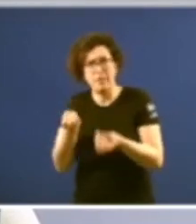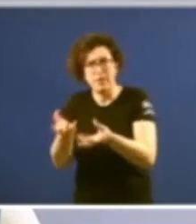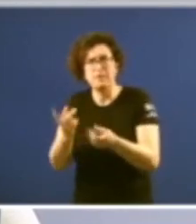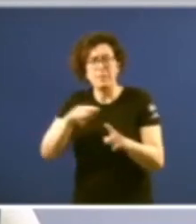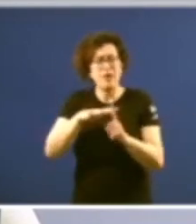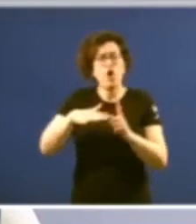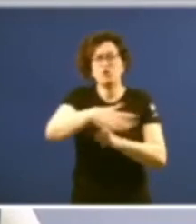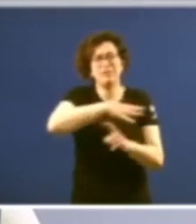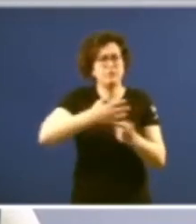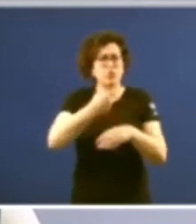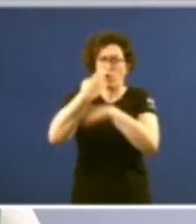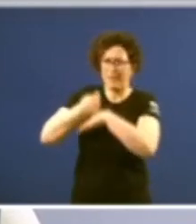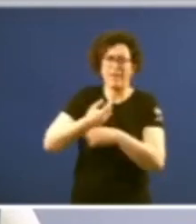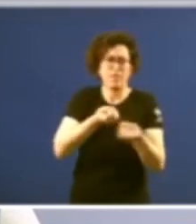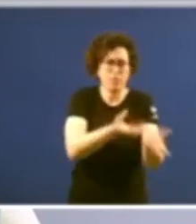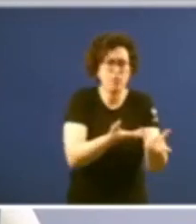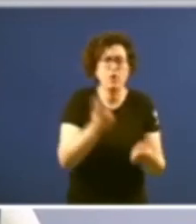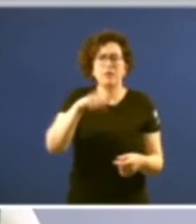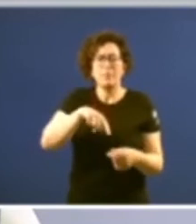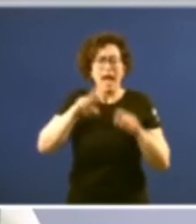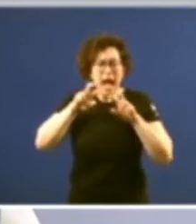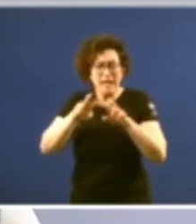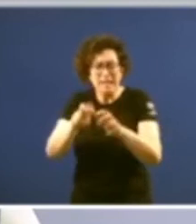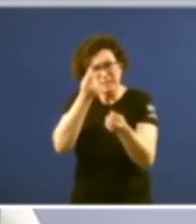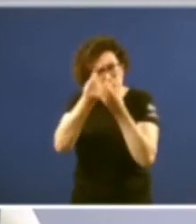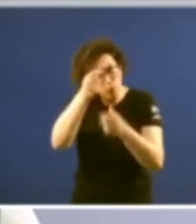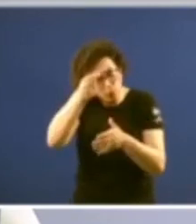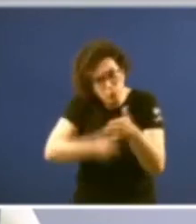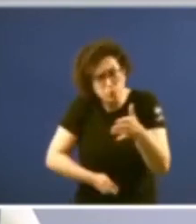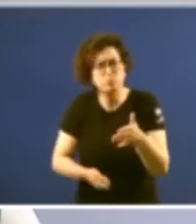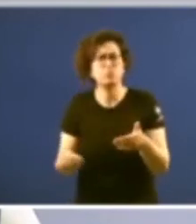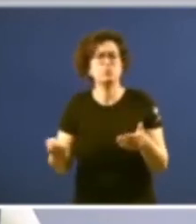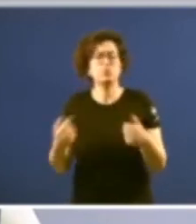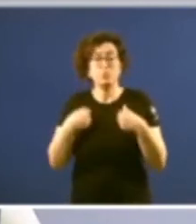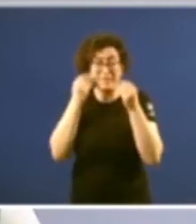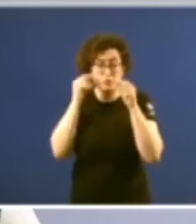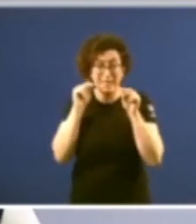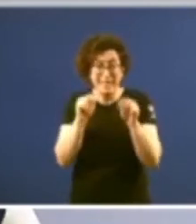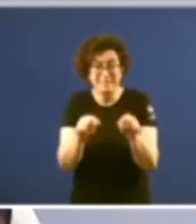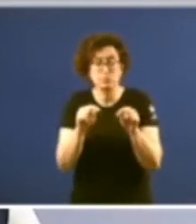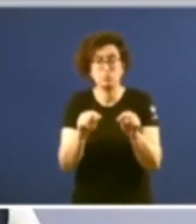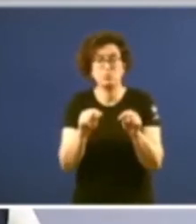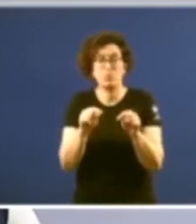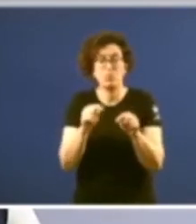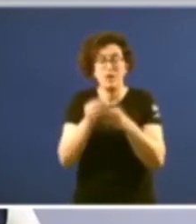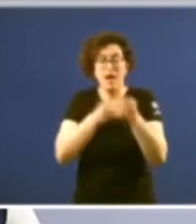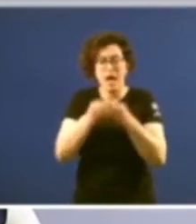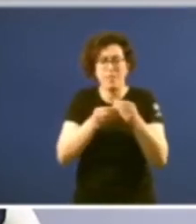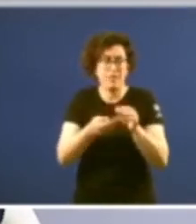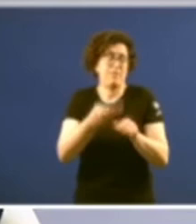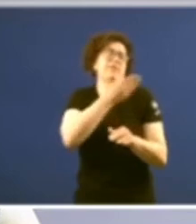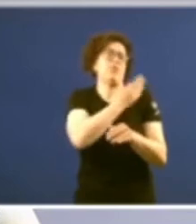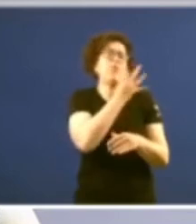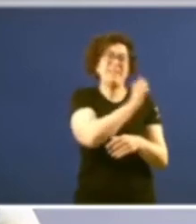temos a obriga de proporcionar análisis rigurosos eu creo que eso se tivo que facer de 40 anos